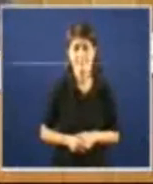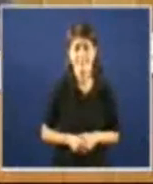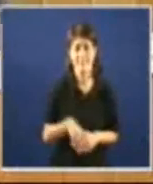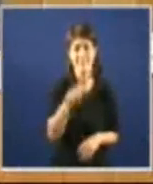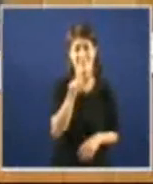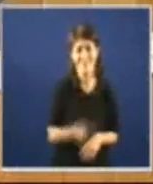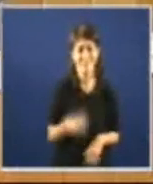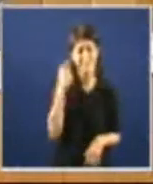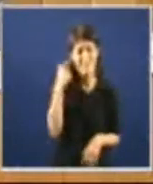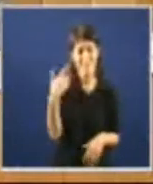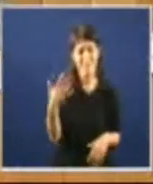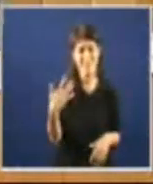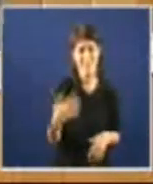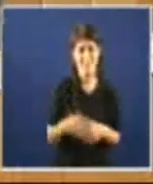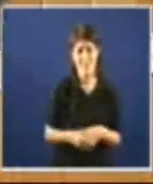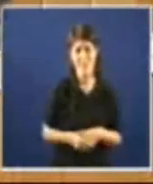Senhoras e